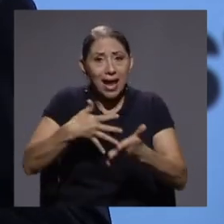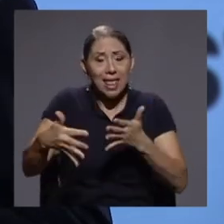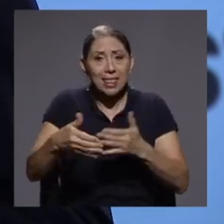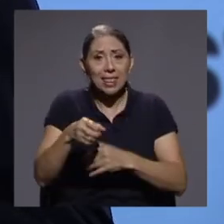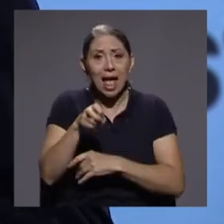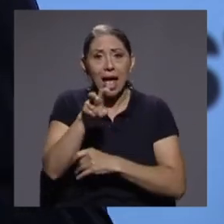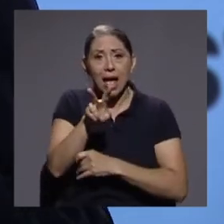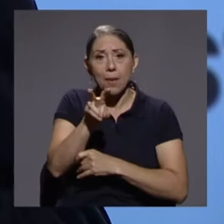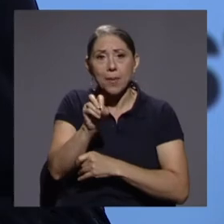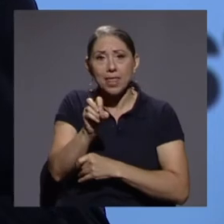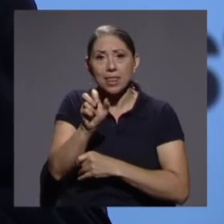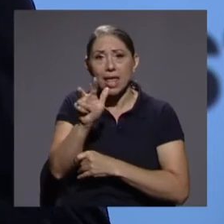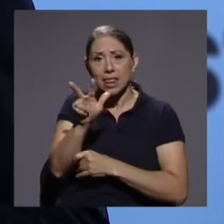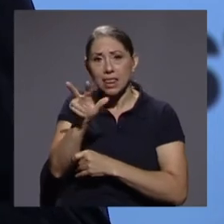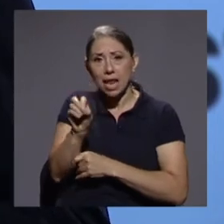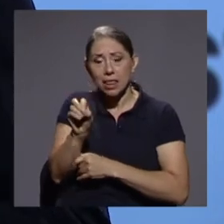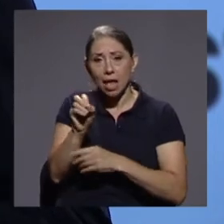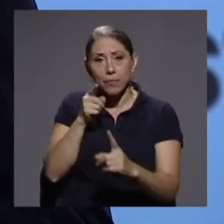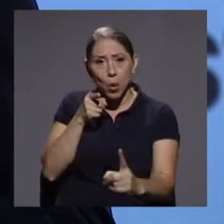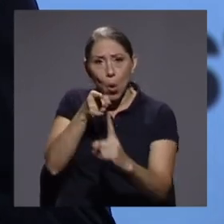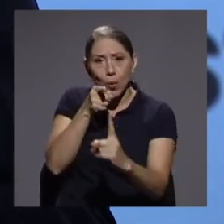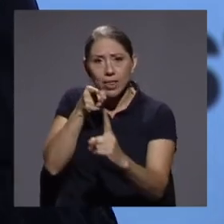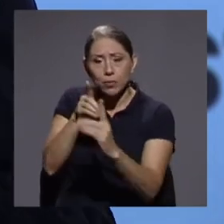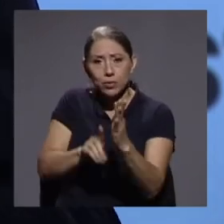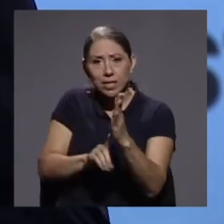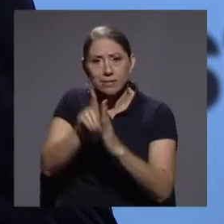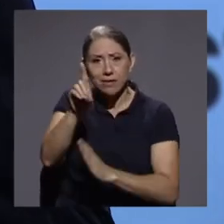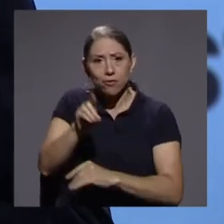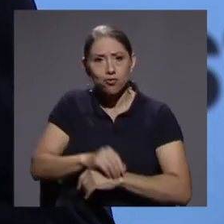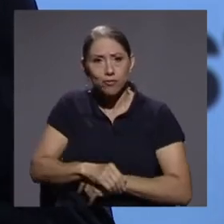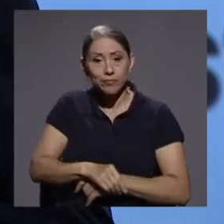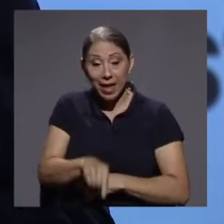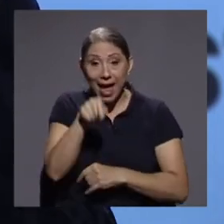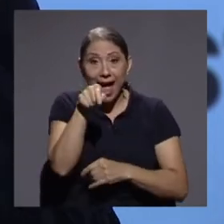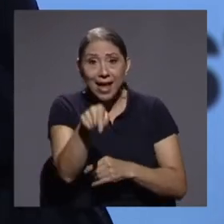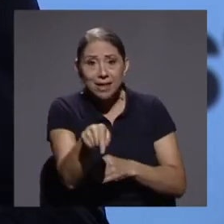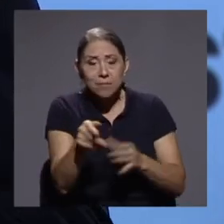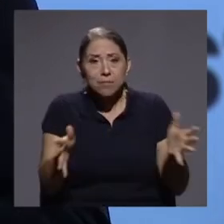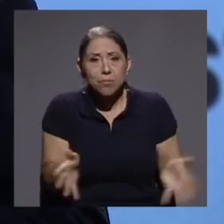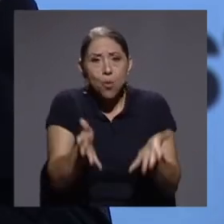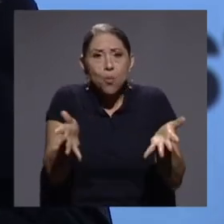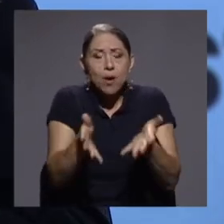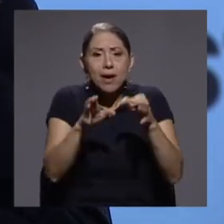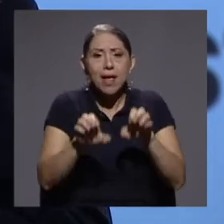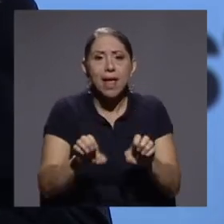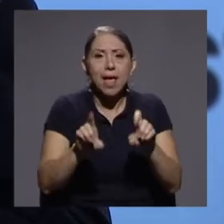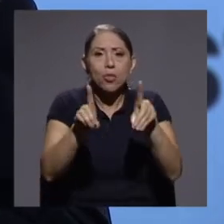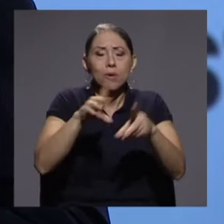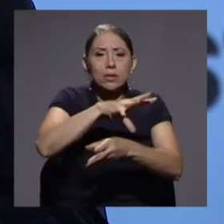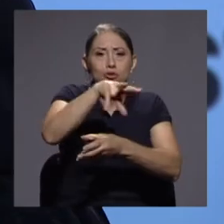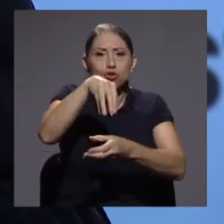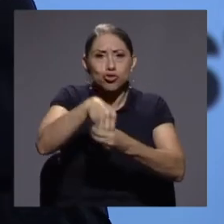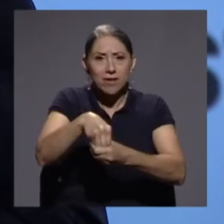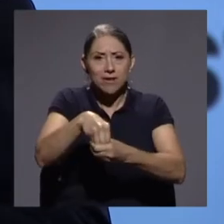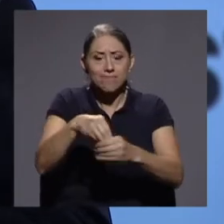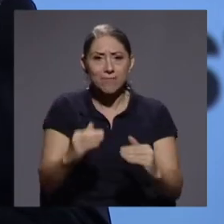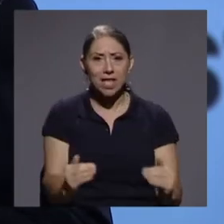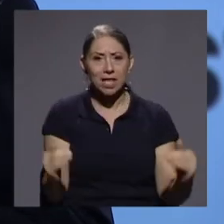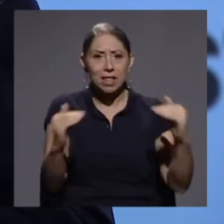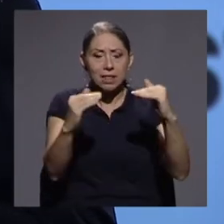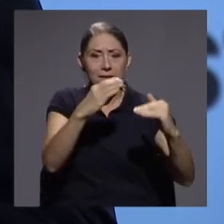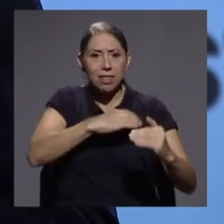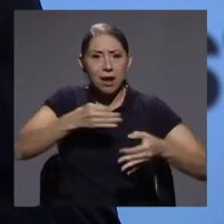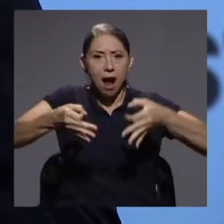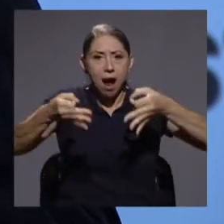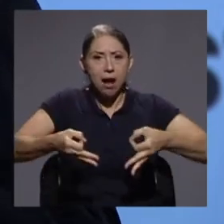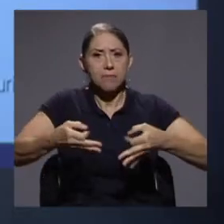y los Objetivos del Desarrollo. En ella promueve una educación inclusiva y equitativa de calidad.